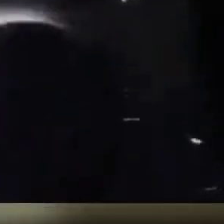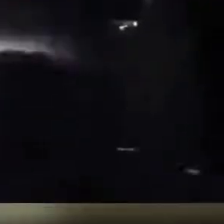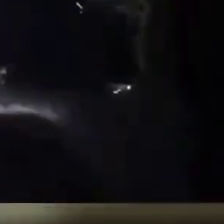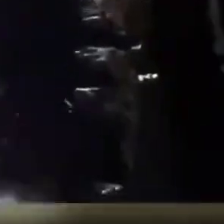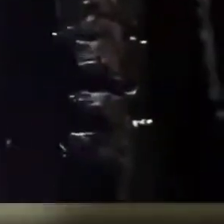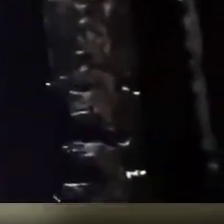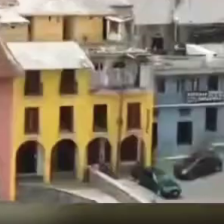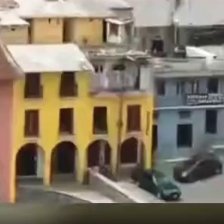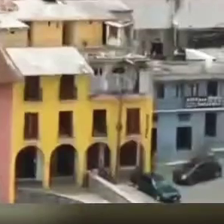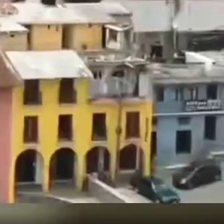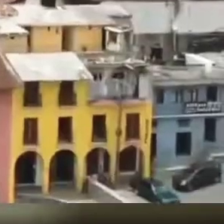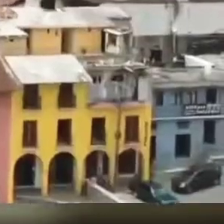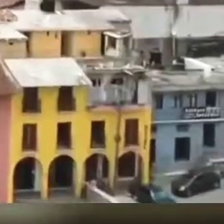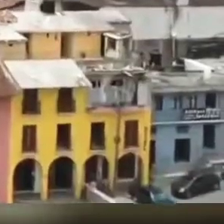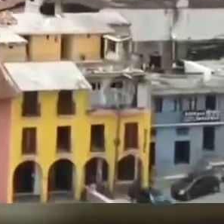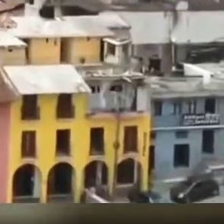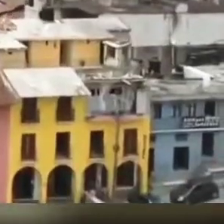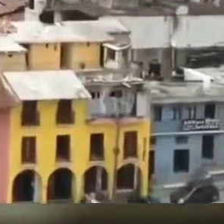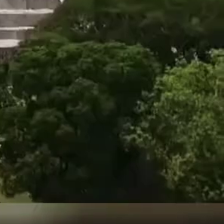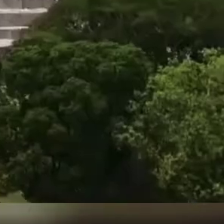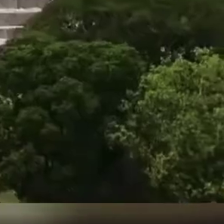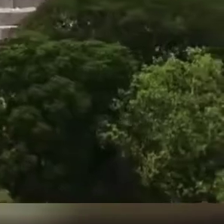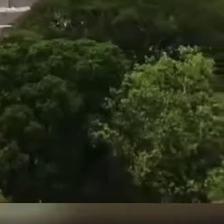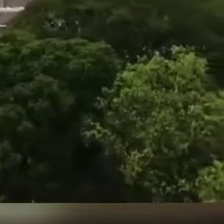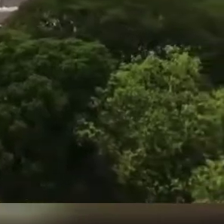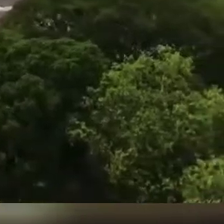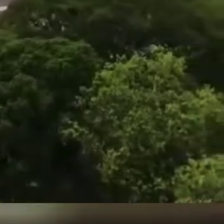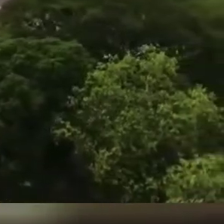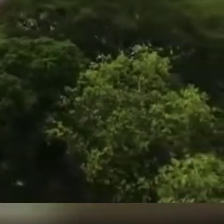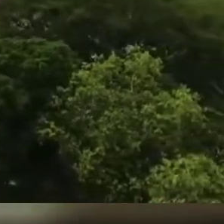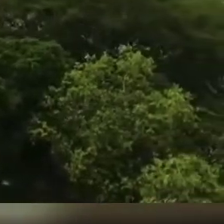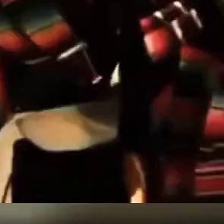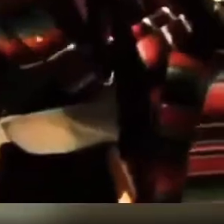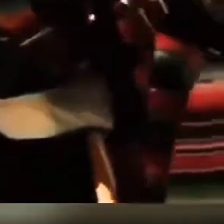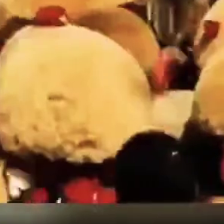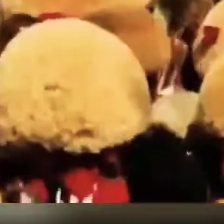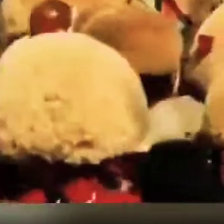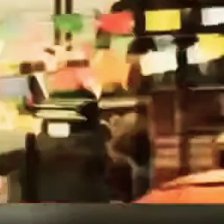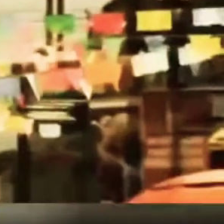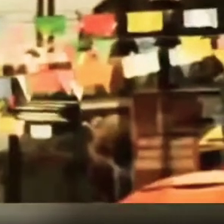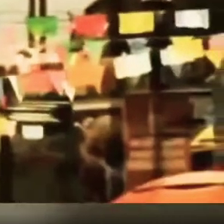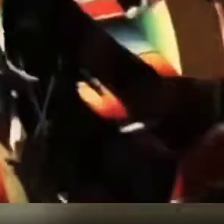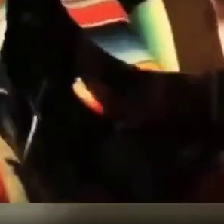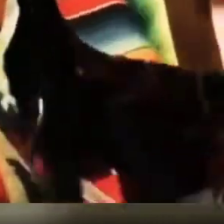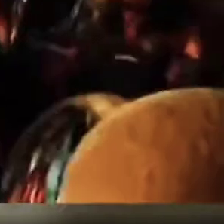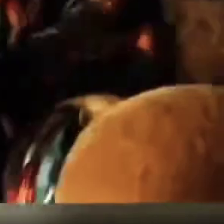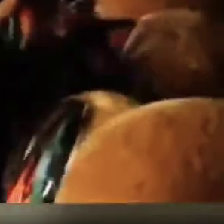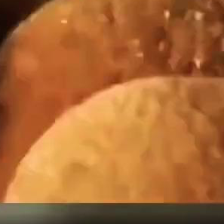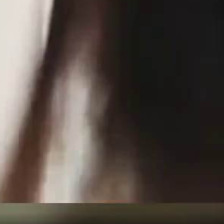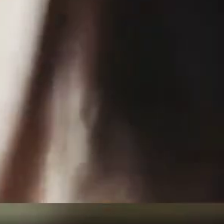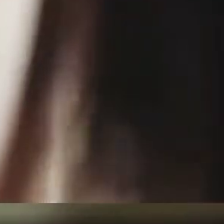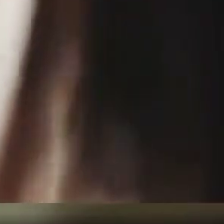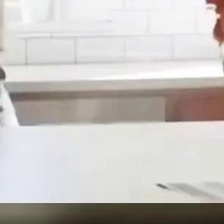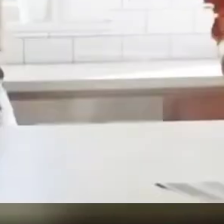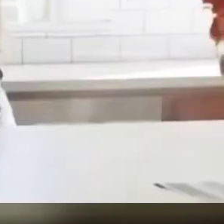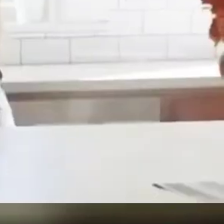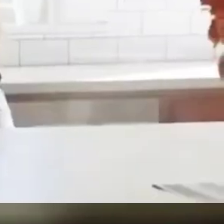naturales, sus pueblos mágicos, sus zonas arqueológicas, su folclor y mucho más.